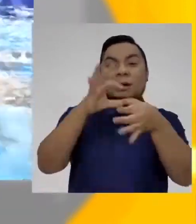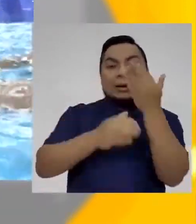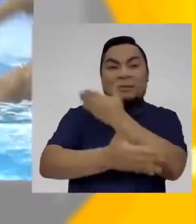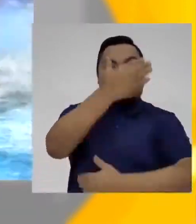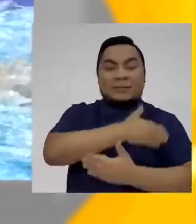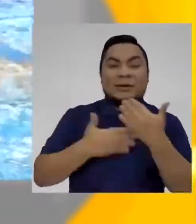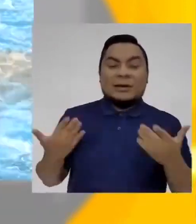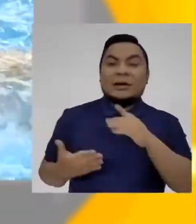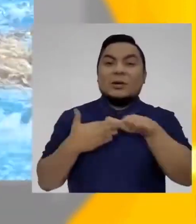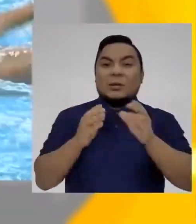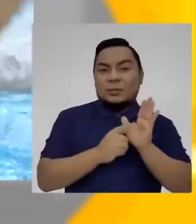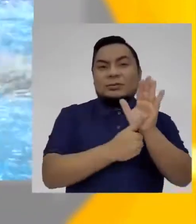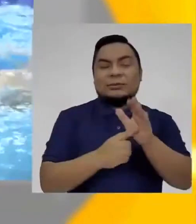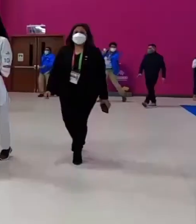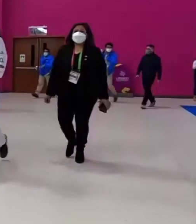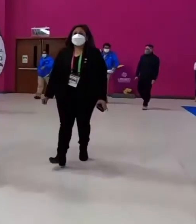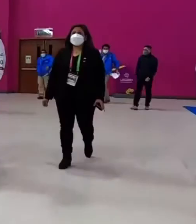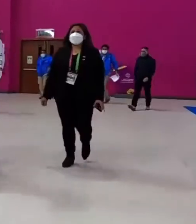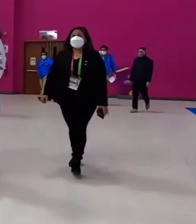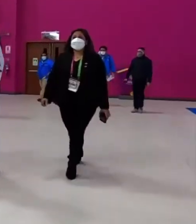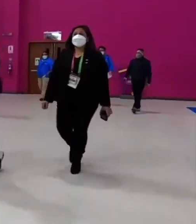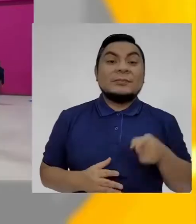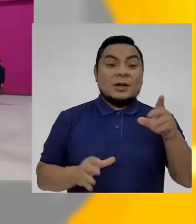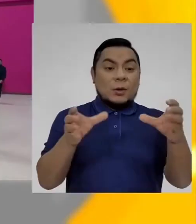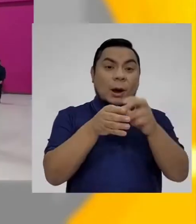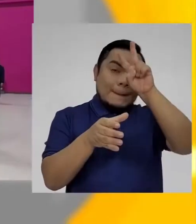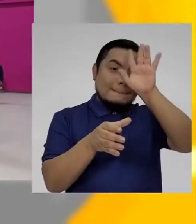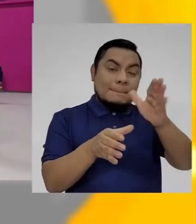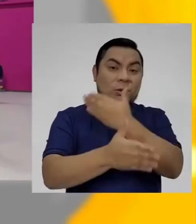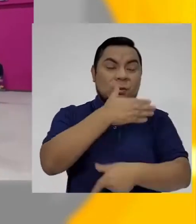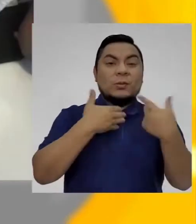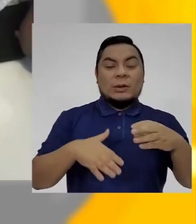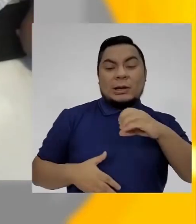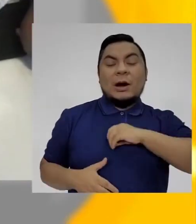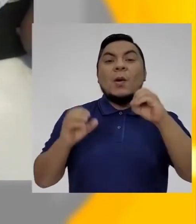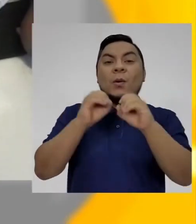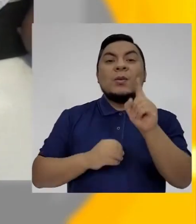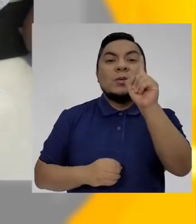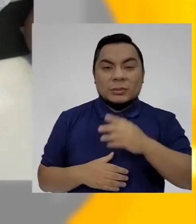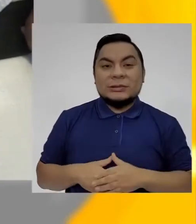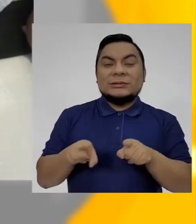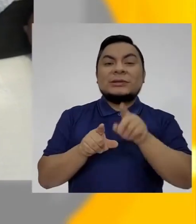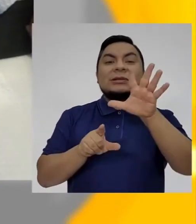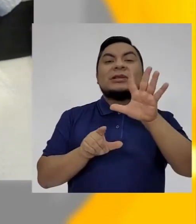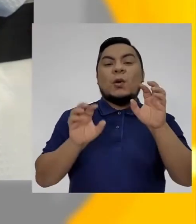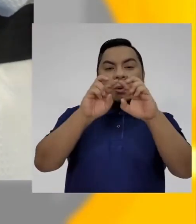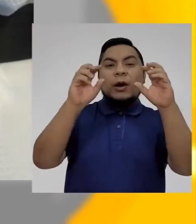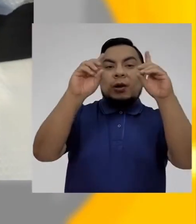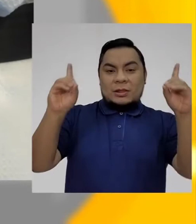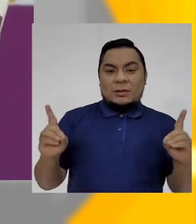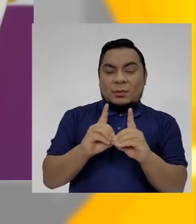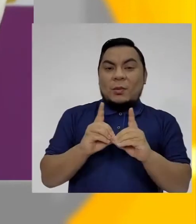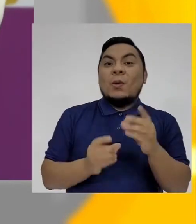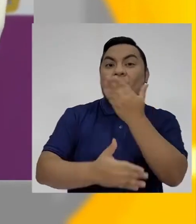La delegación peruana obtuvo una medalla de oro y cinco diplomas